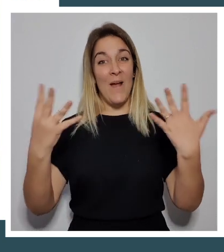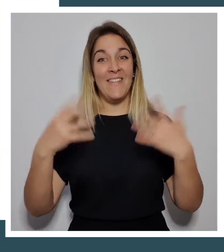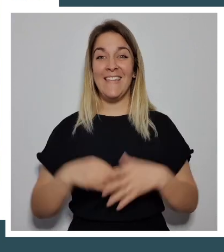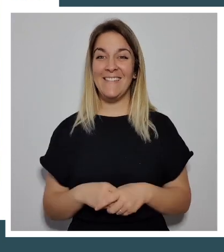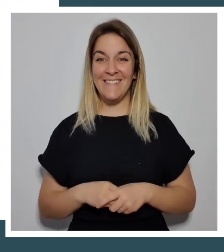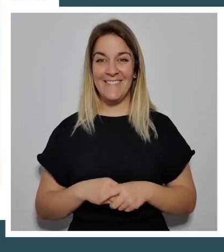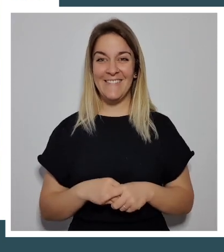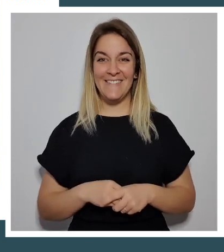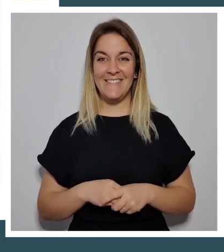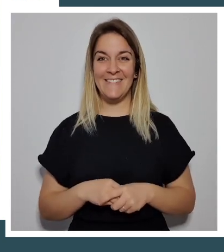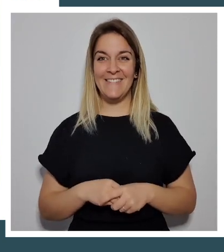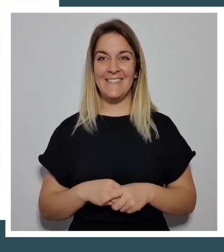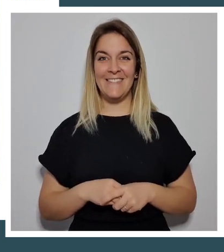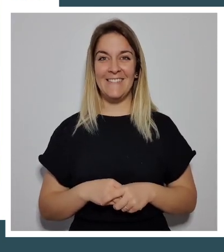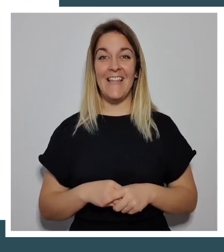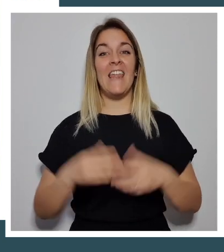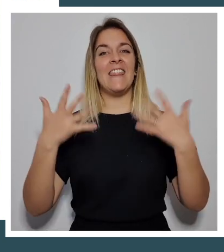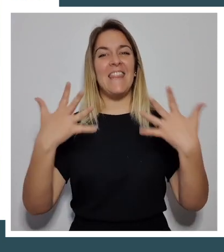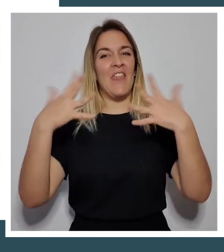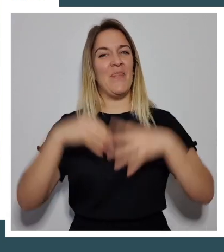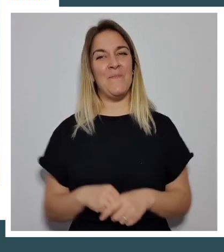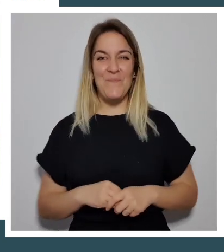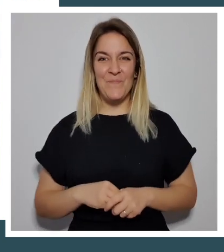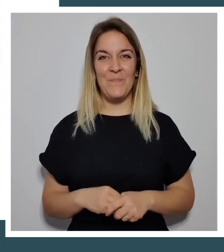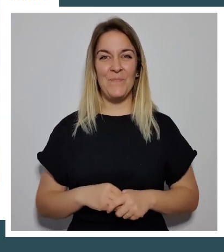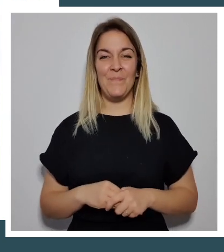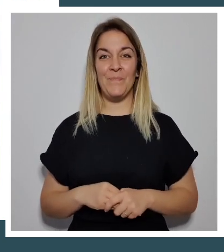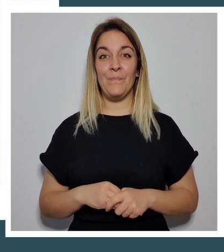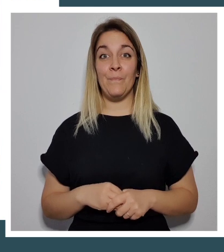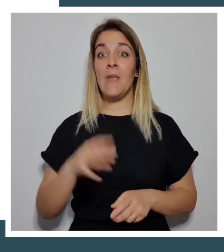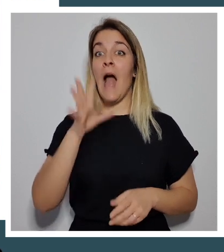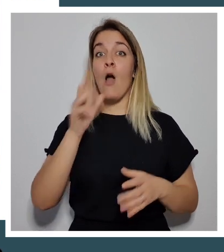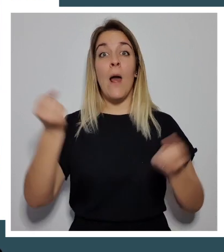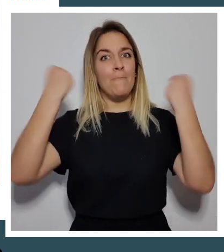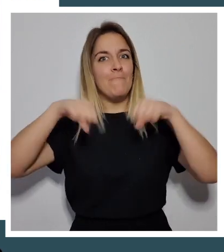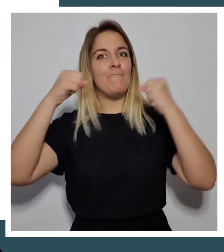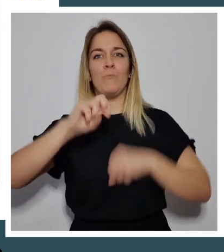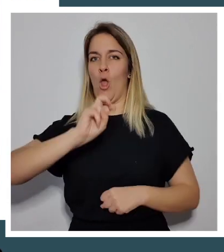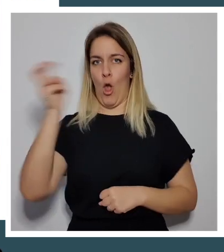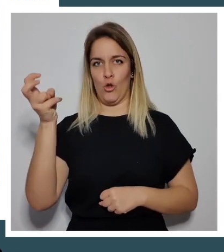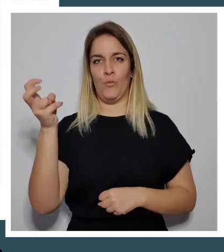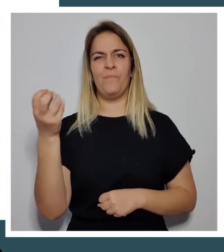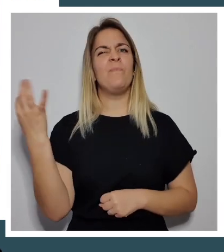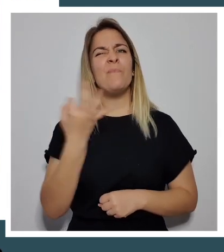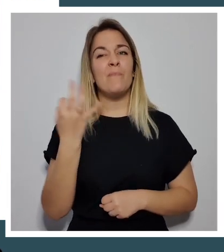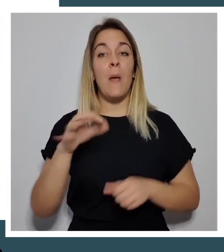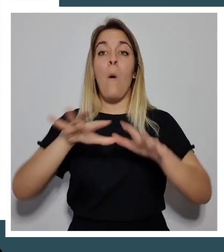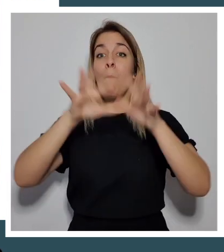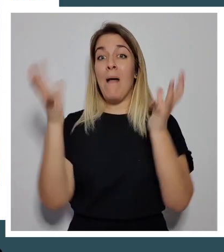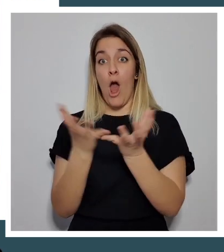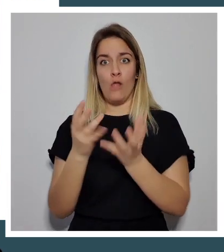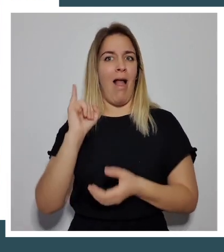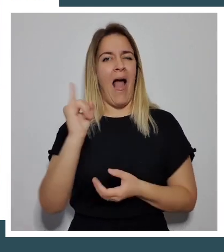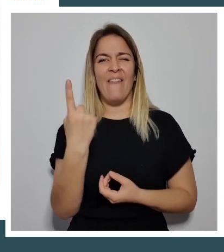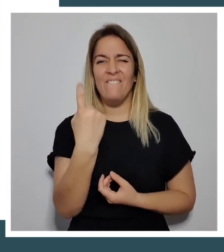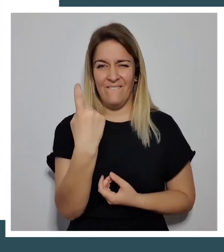y 10. Para el siguiente ejercicio necesitaremos una pelota de goma espuma.